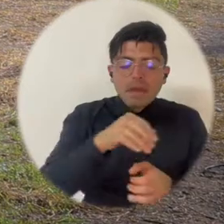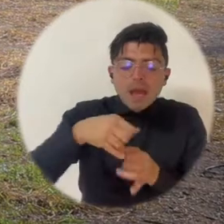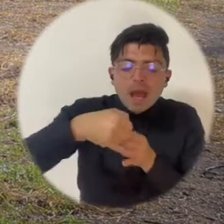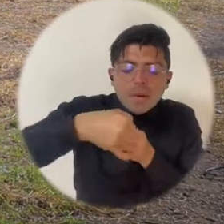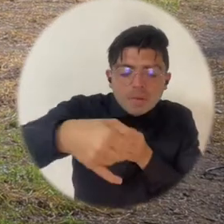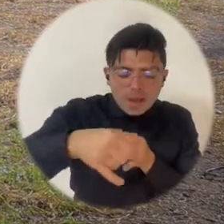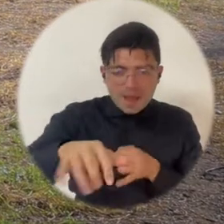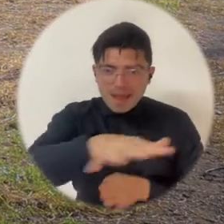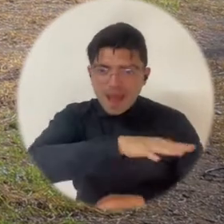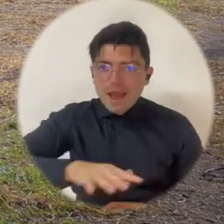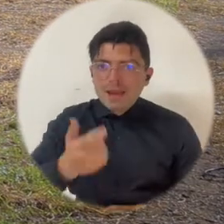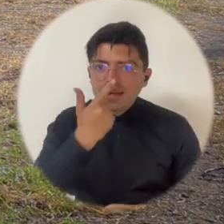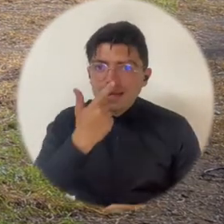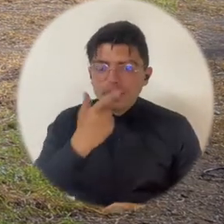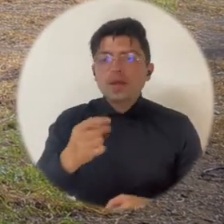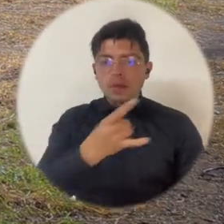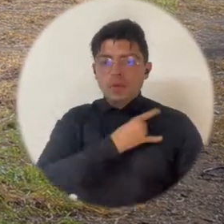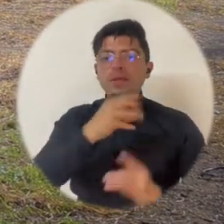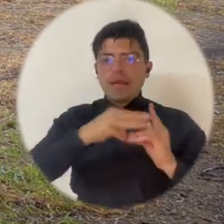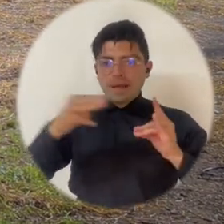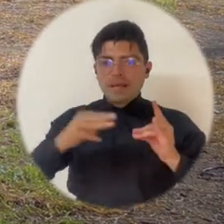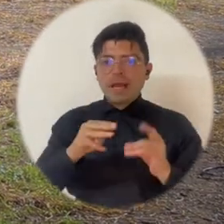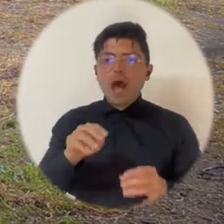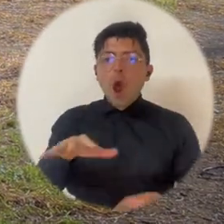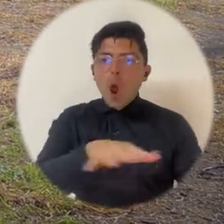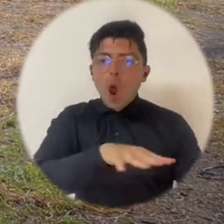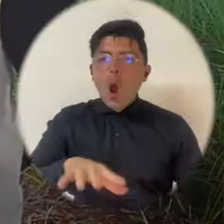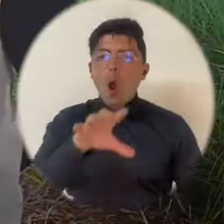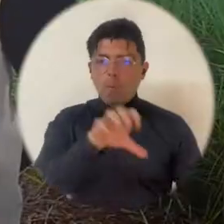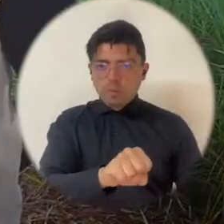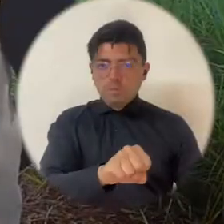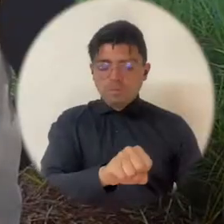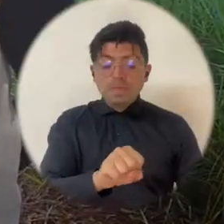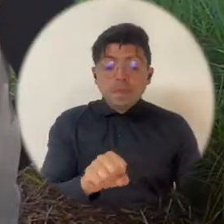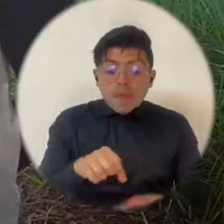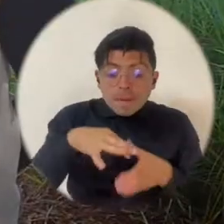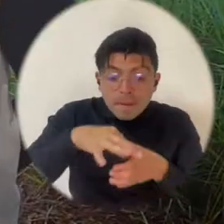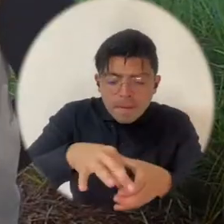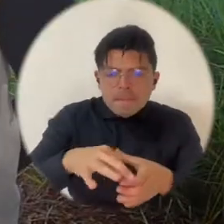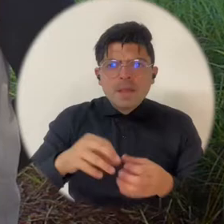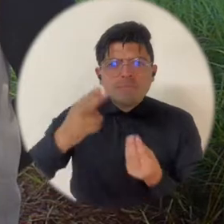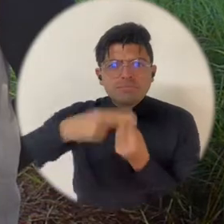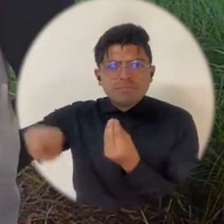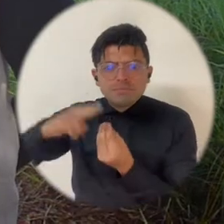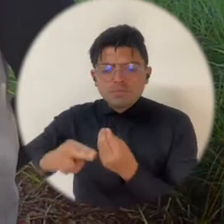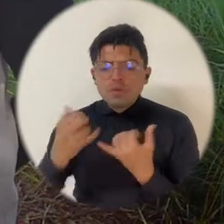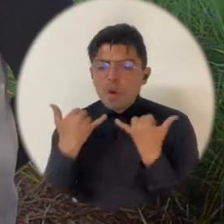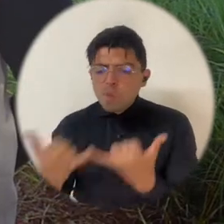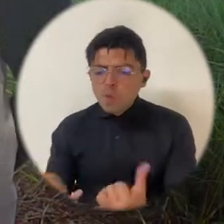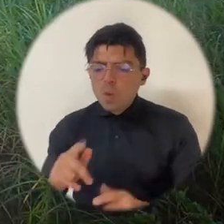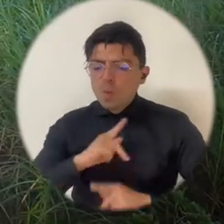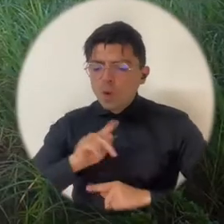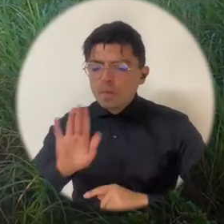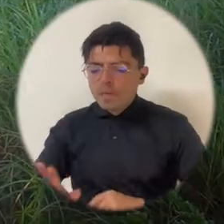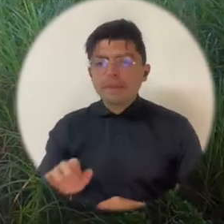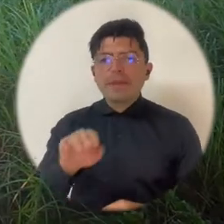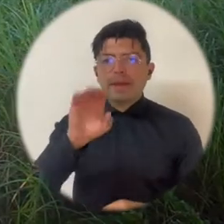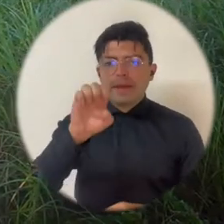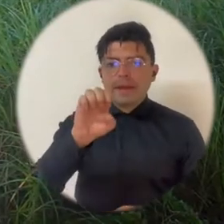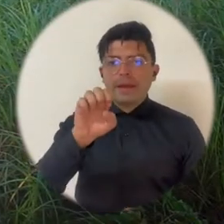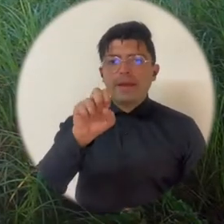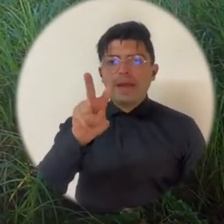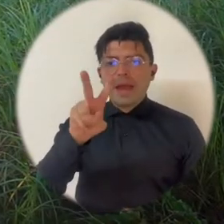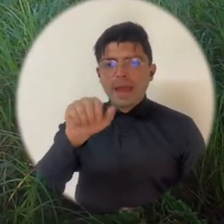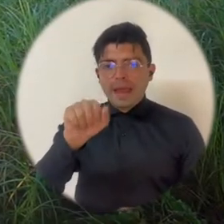Caribe, es decir, en toda la granja experimental de la Universidad del Magdalena. Estamos sembrando especies nativas, donde tenemos